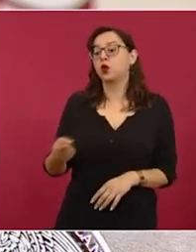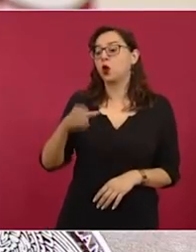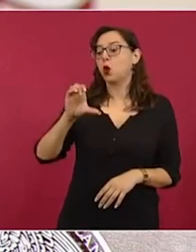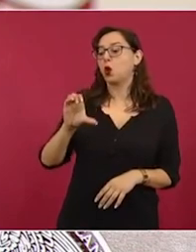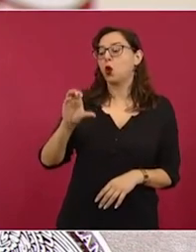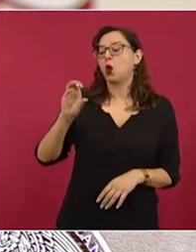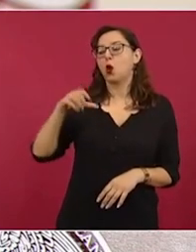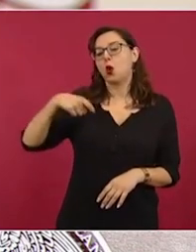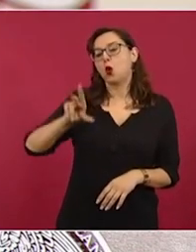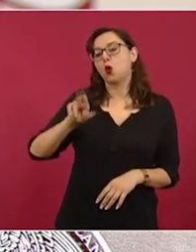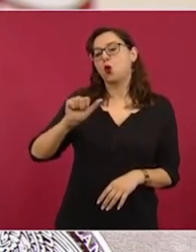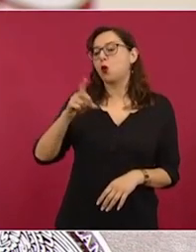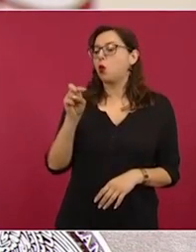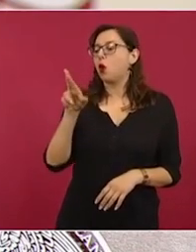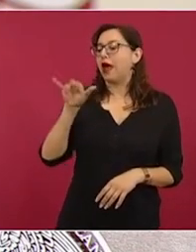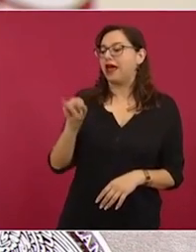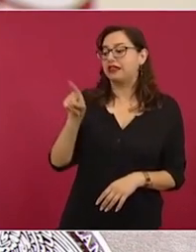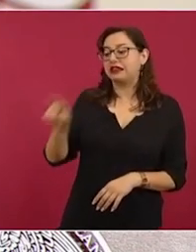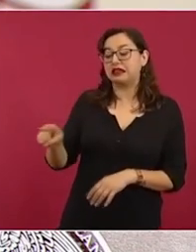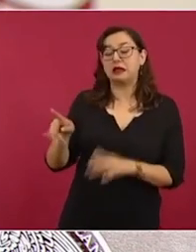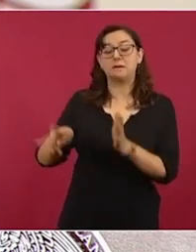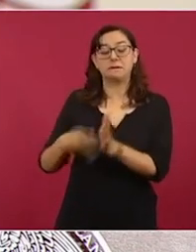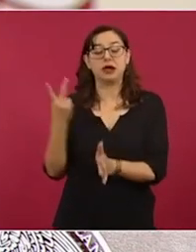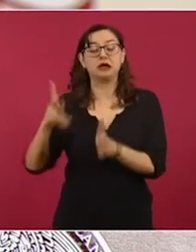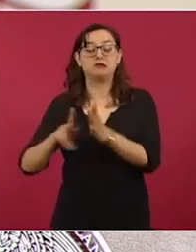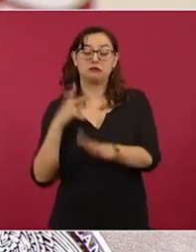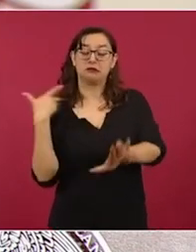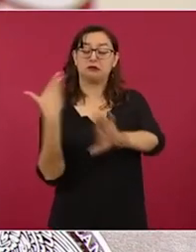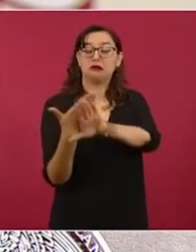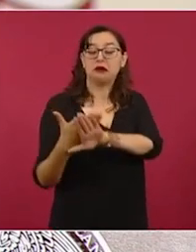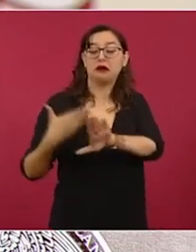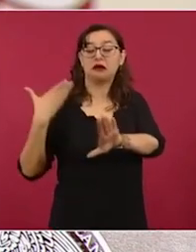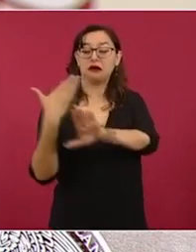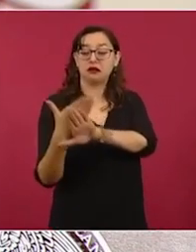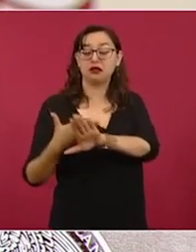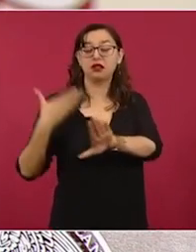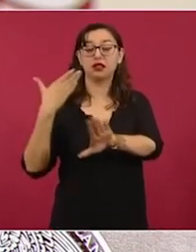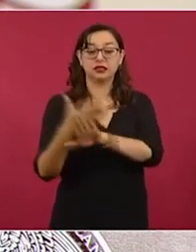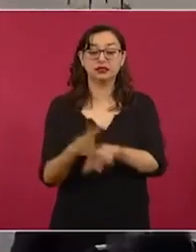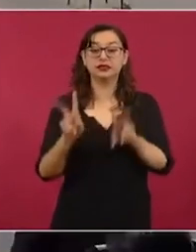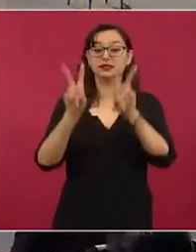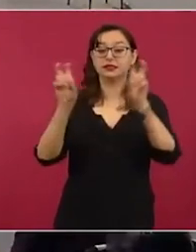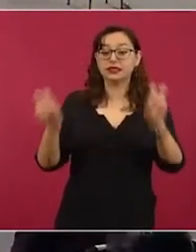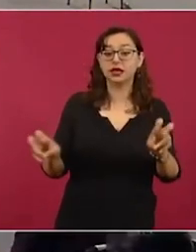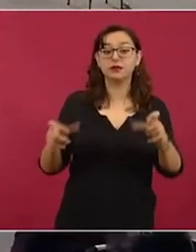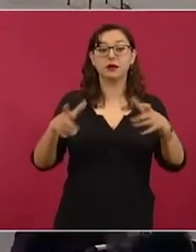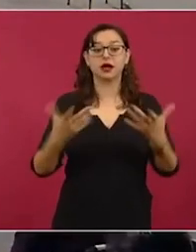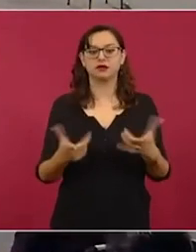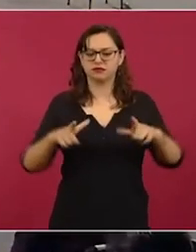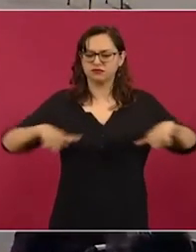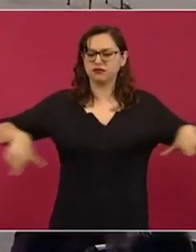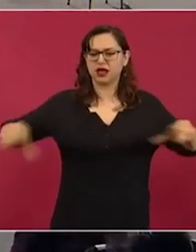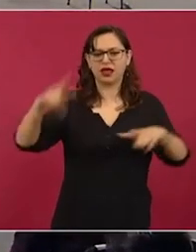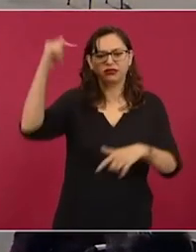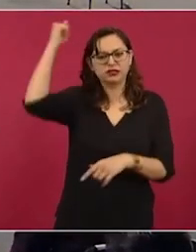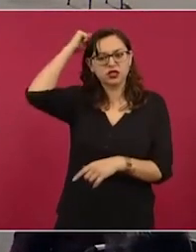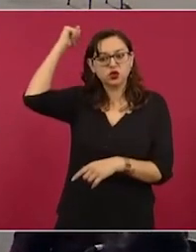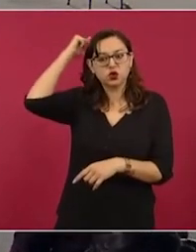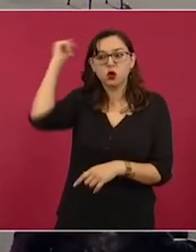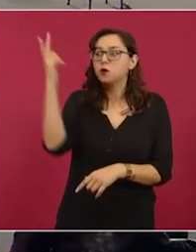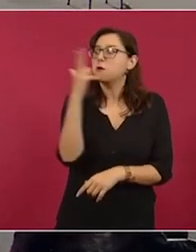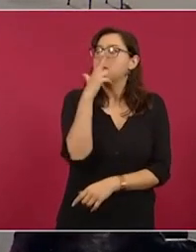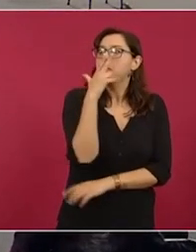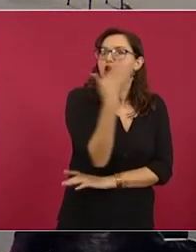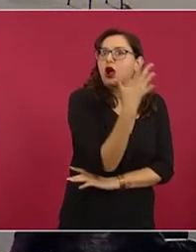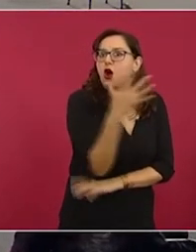sido sus ataques en contra de la declaratoria del lago de Texcoco como área natural protegida. Incluso plantea